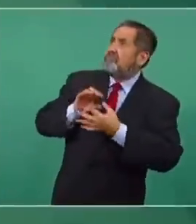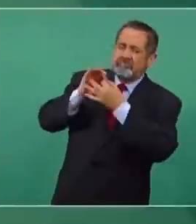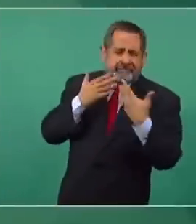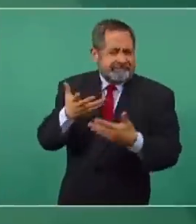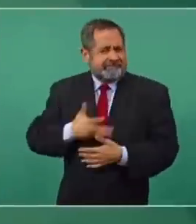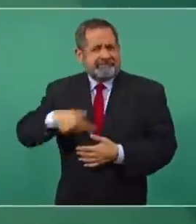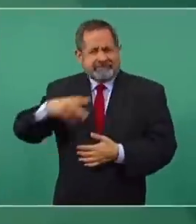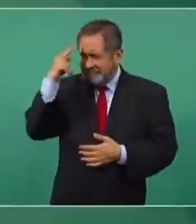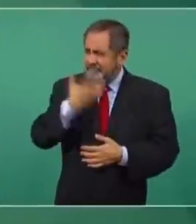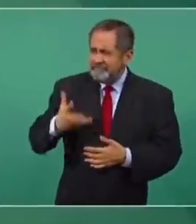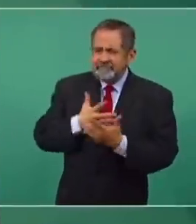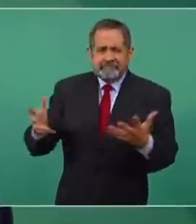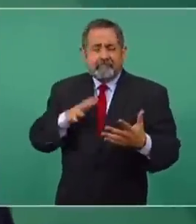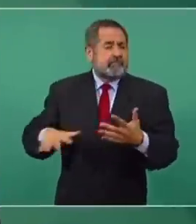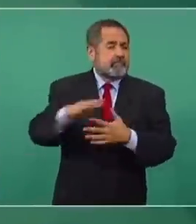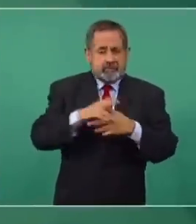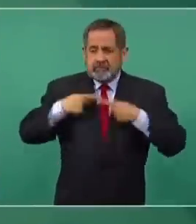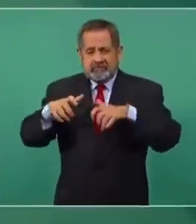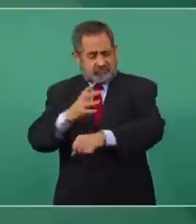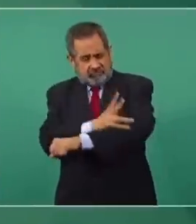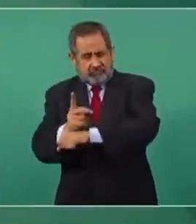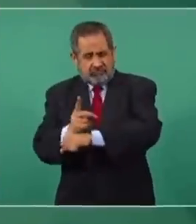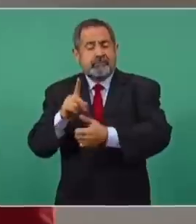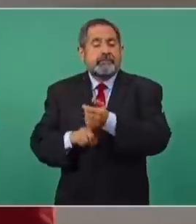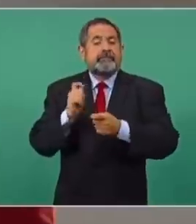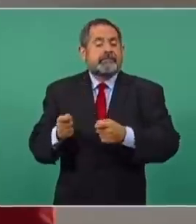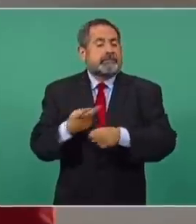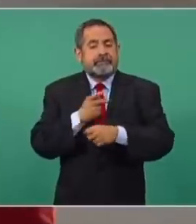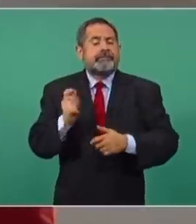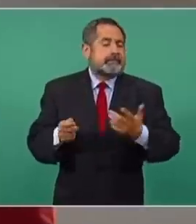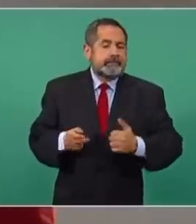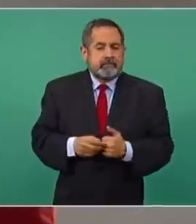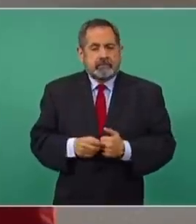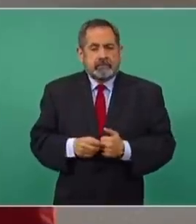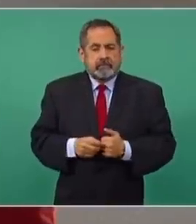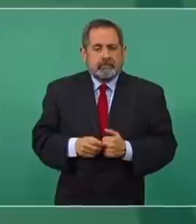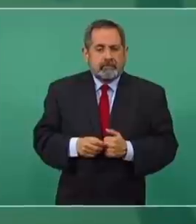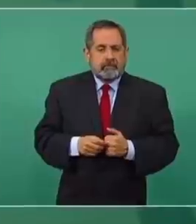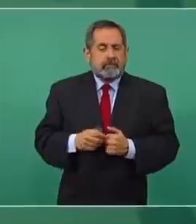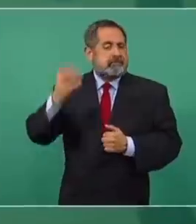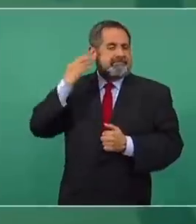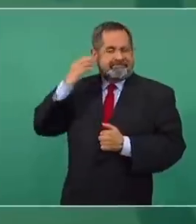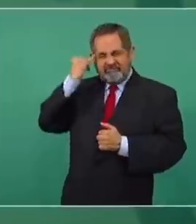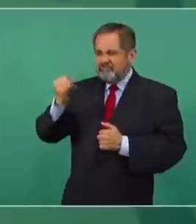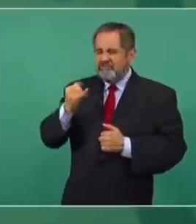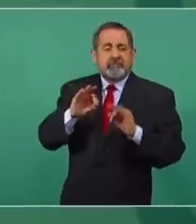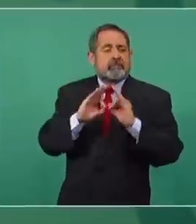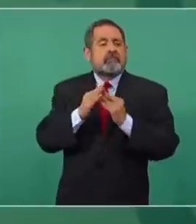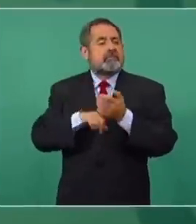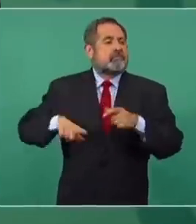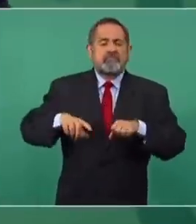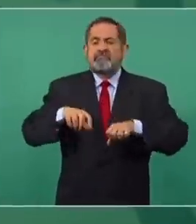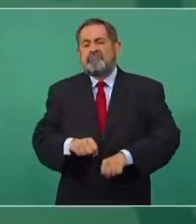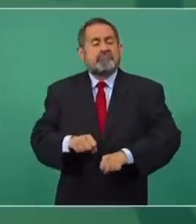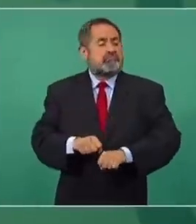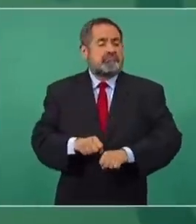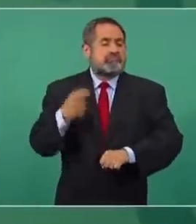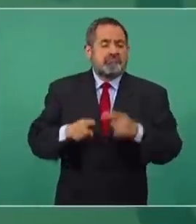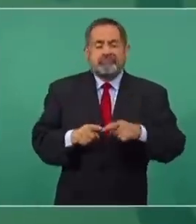Esa la grandeza de México. Nuestro pueblo es honesto. Lo que pasa es que impusieron un modelo en donde